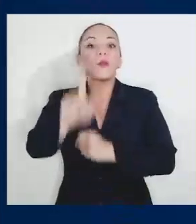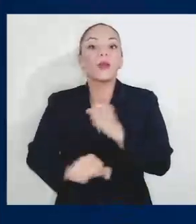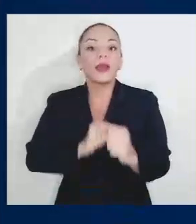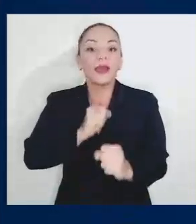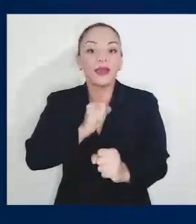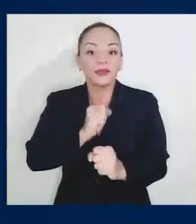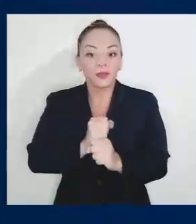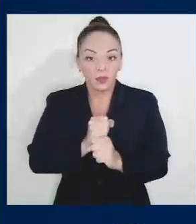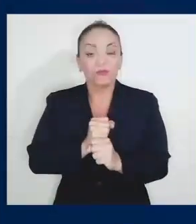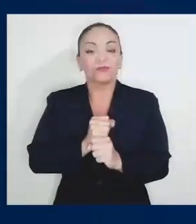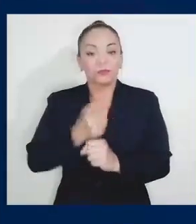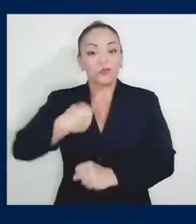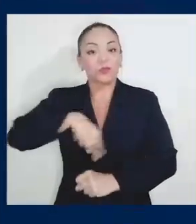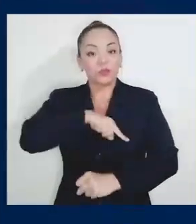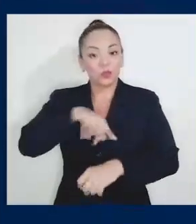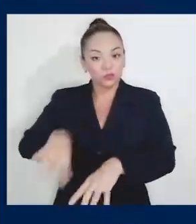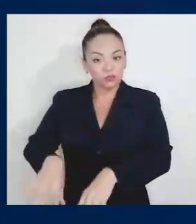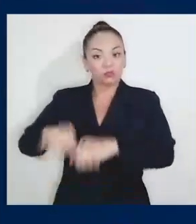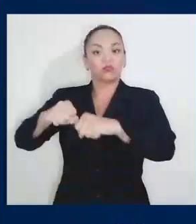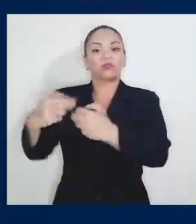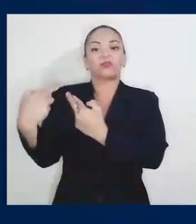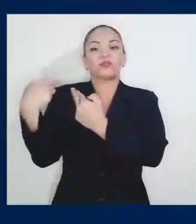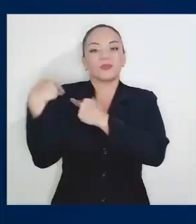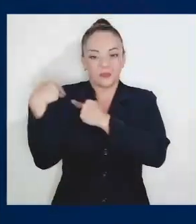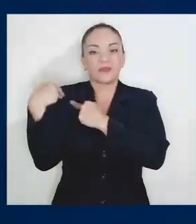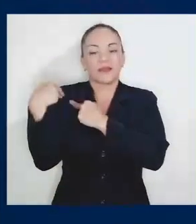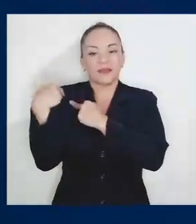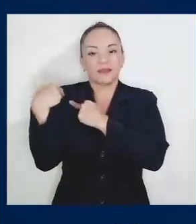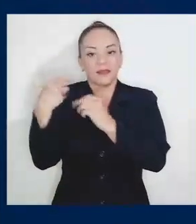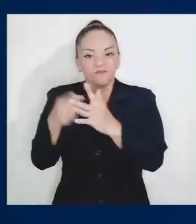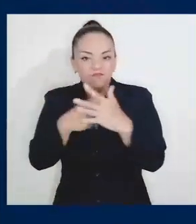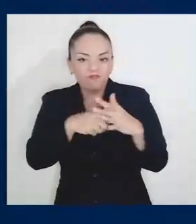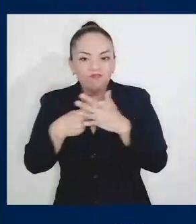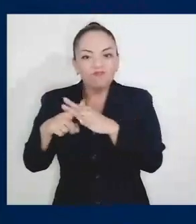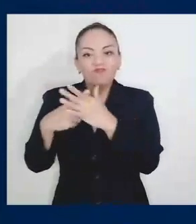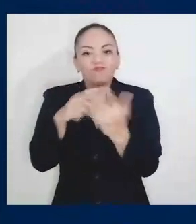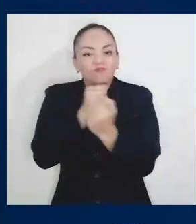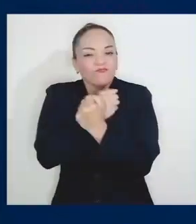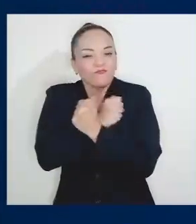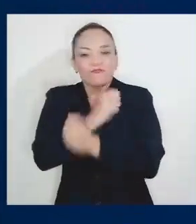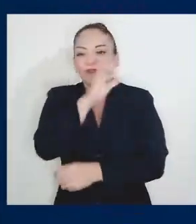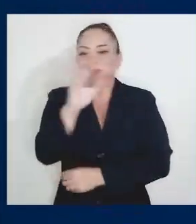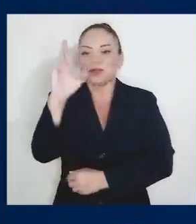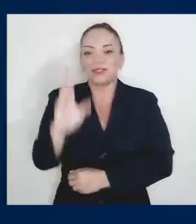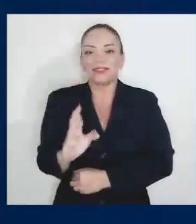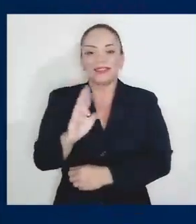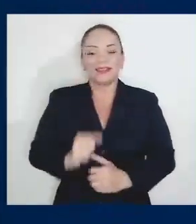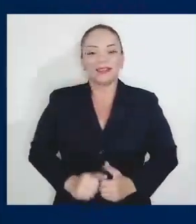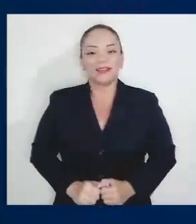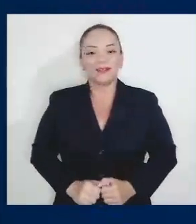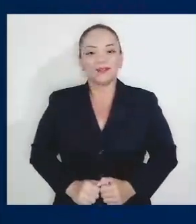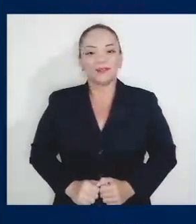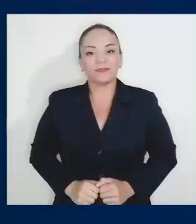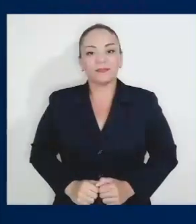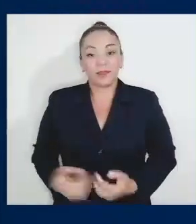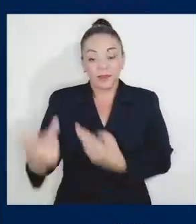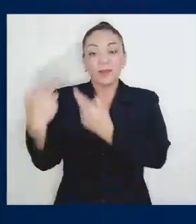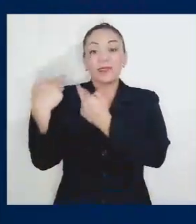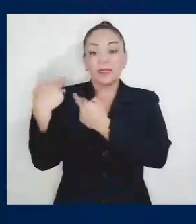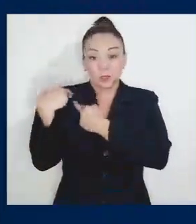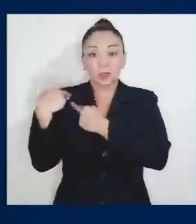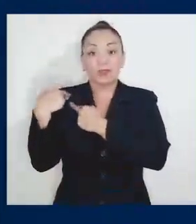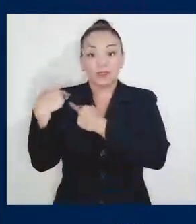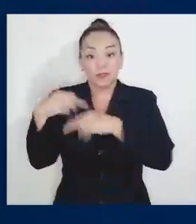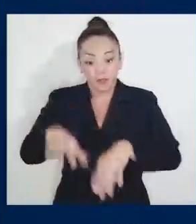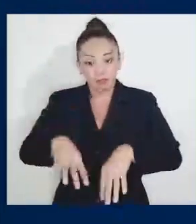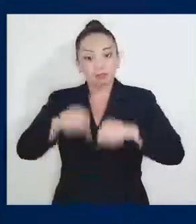la responsabilidad de reconstruir a nuestra queridísima Costa Rica. Esa responsabilidad ha significado responder,